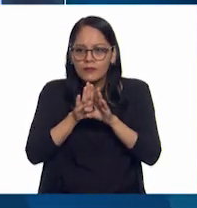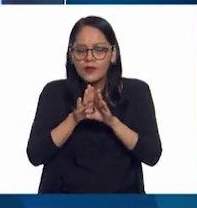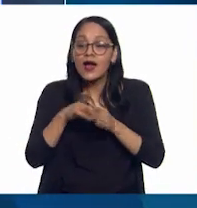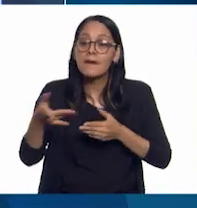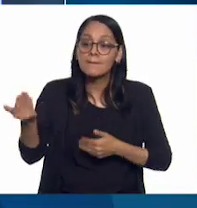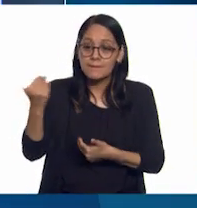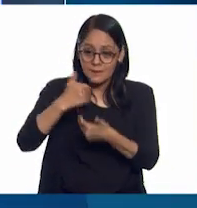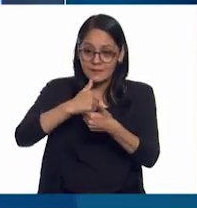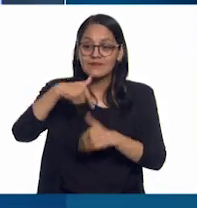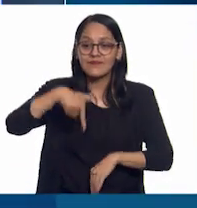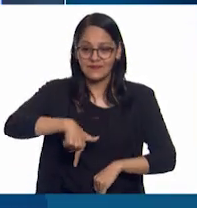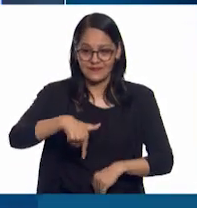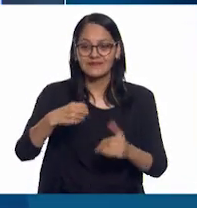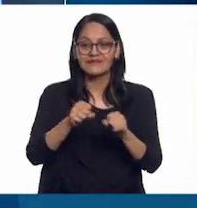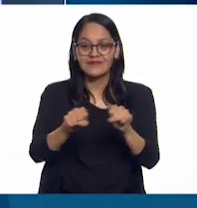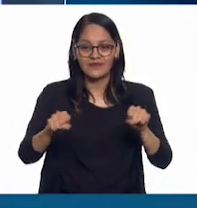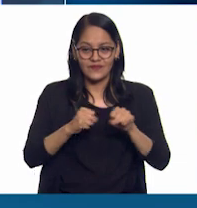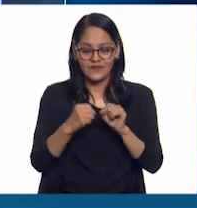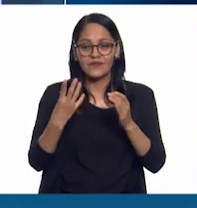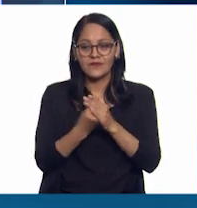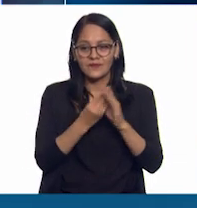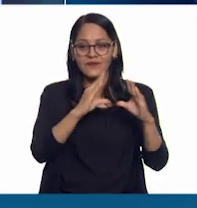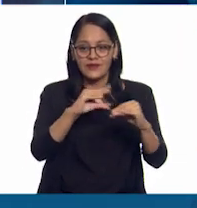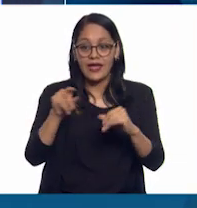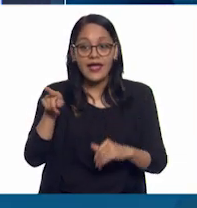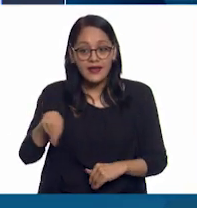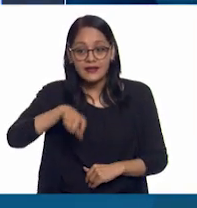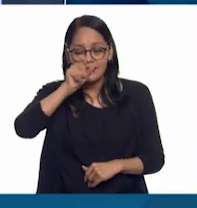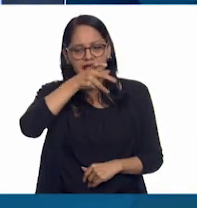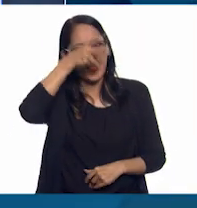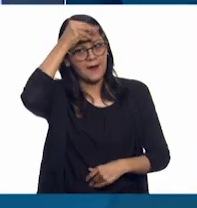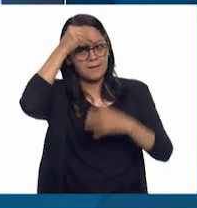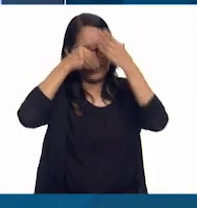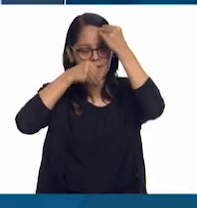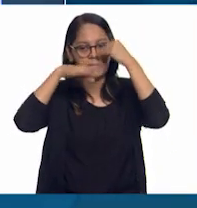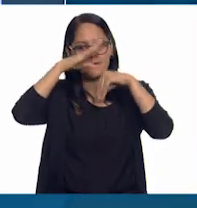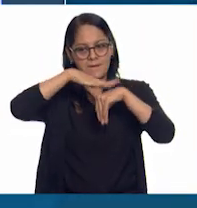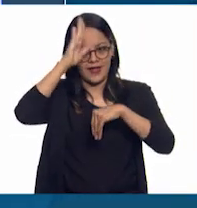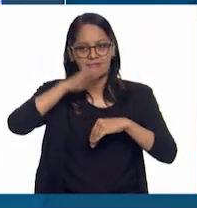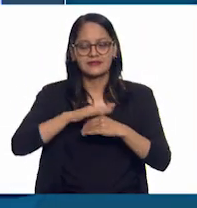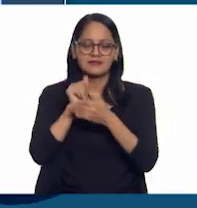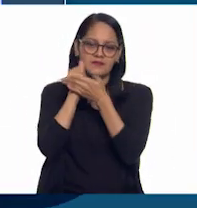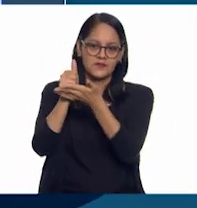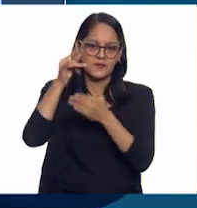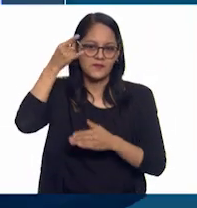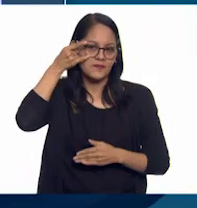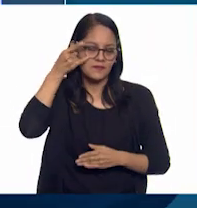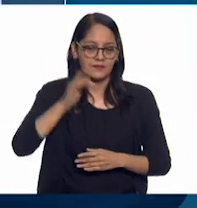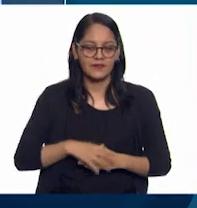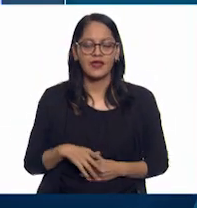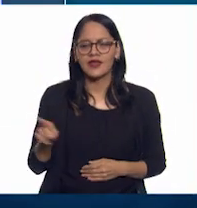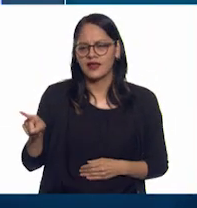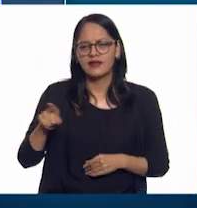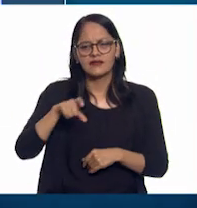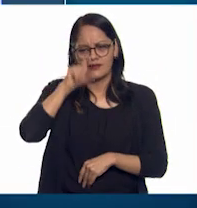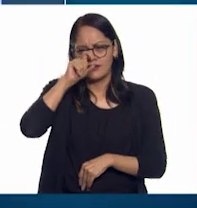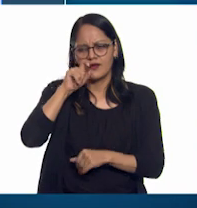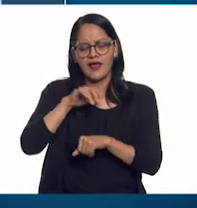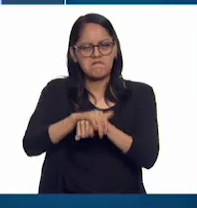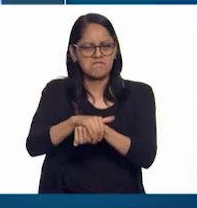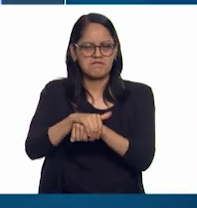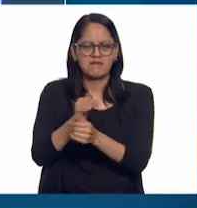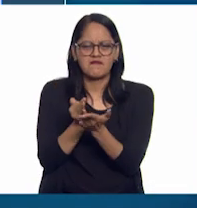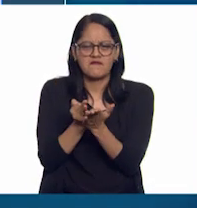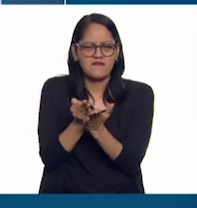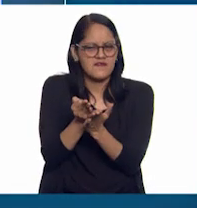para aprender cada día más. Es un amigo leal, ¿sí? Que se preocupa, pues, por lo que le pasa a los demás,